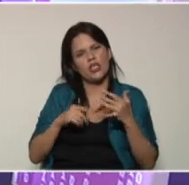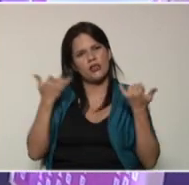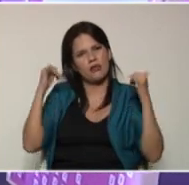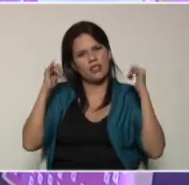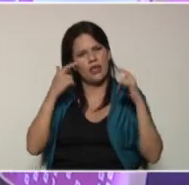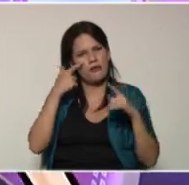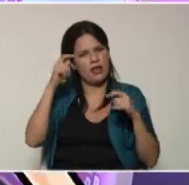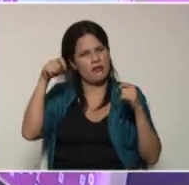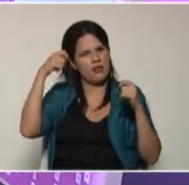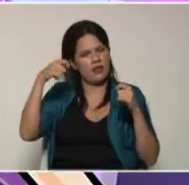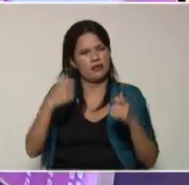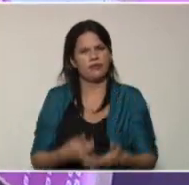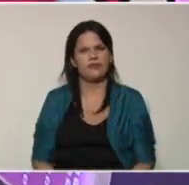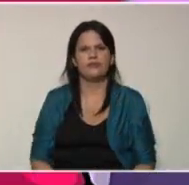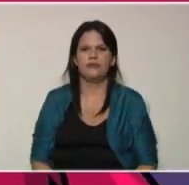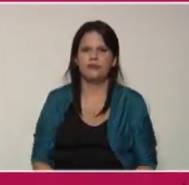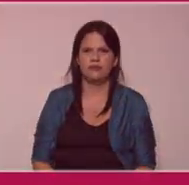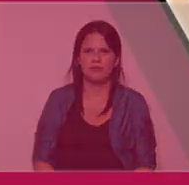video. Vamos a disfrutarlo.